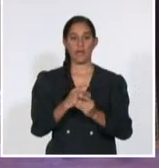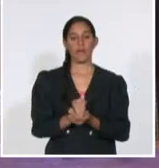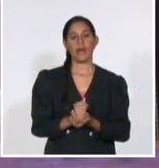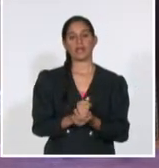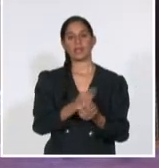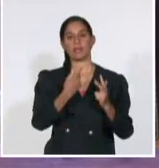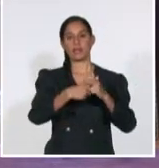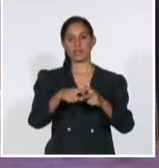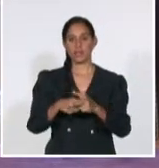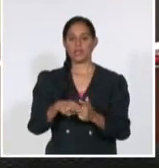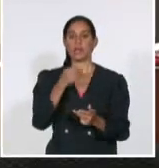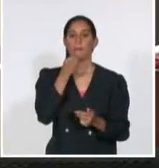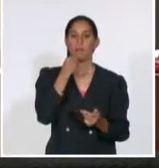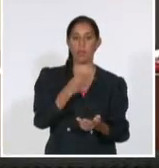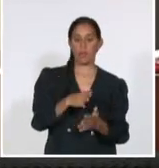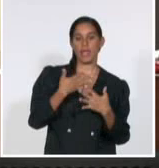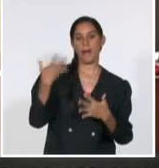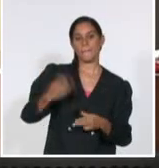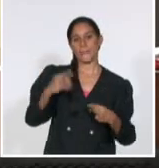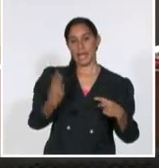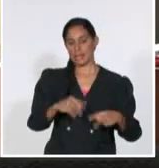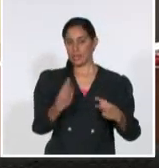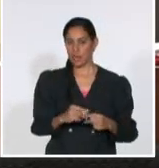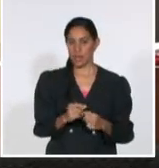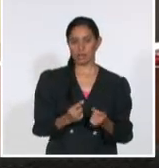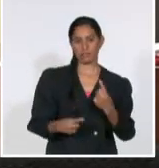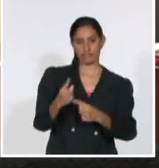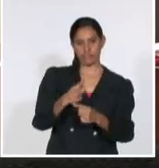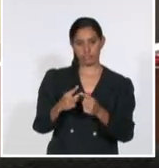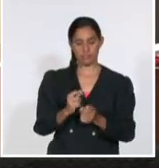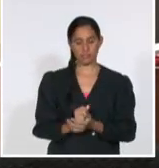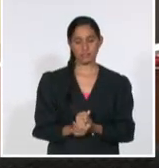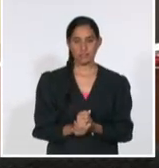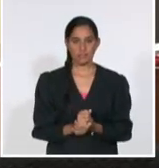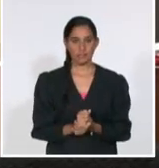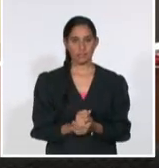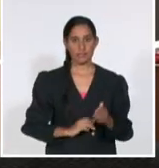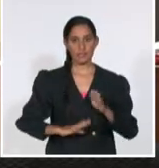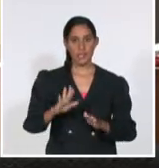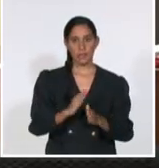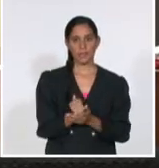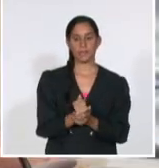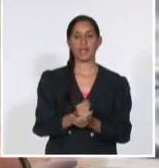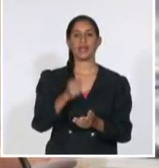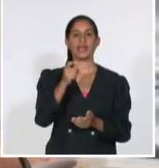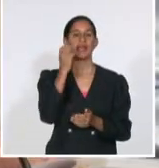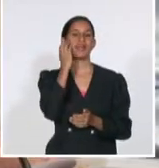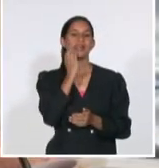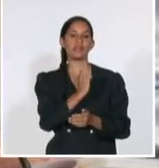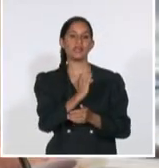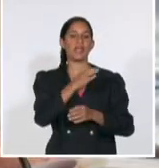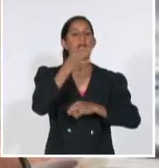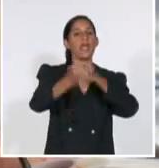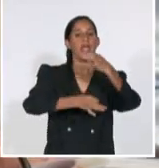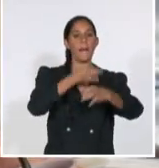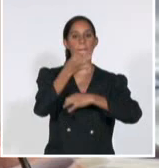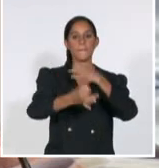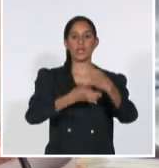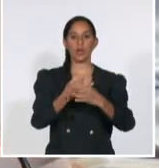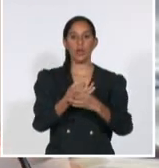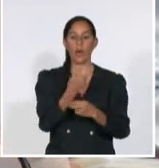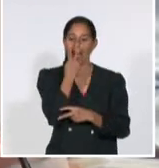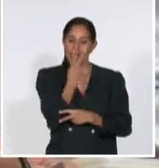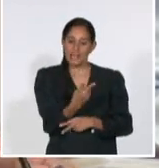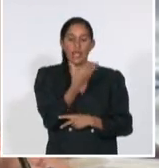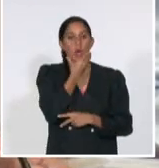adiestrándose y preparándose. El primer ministro de la República hizo un llamado a los gobiernos municipales a atender a los jóvenes recién